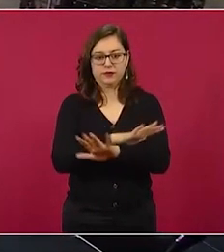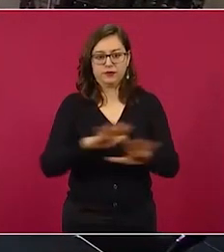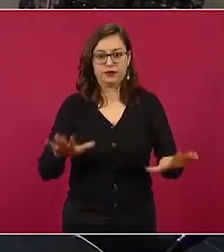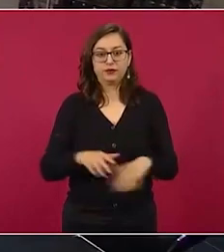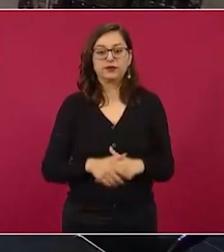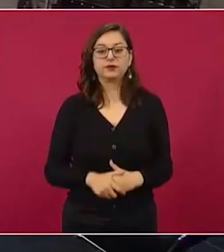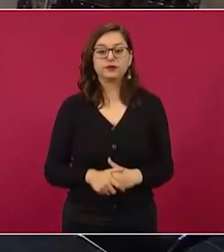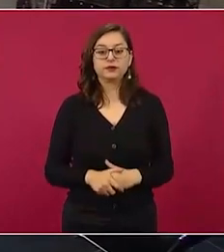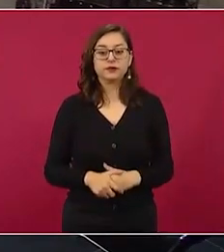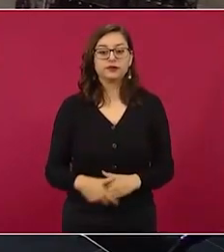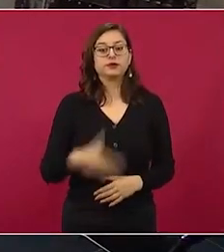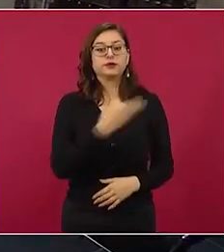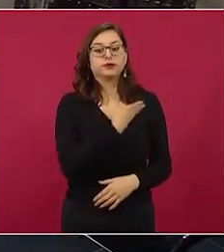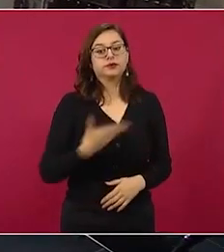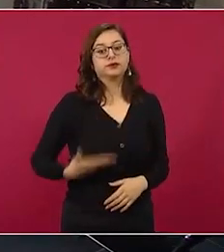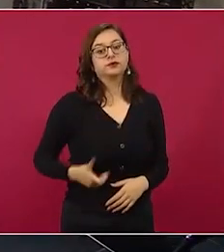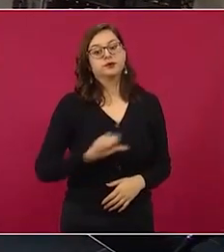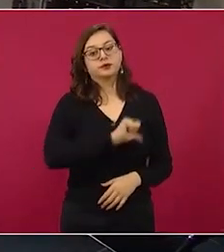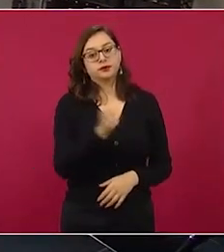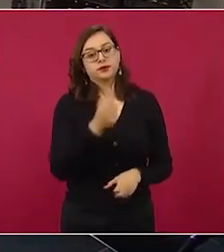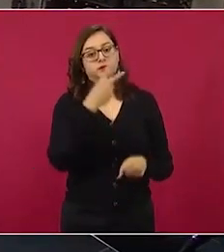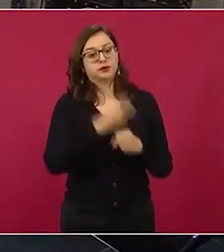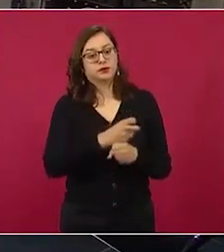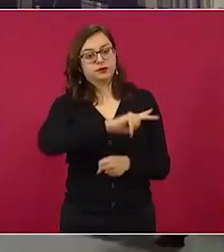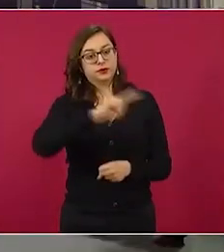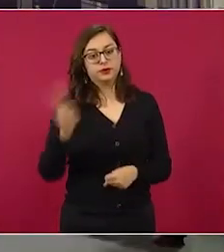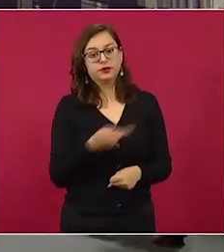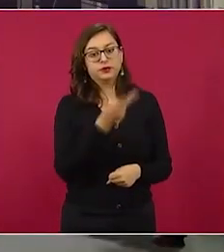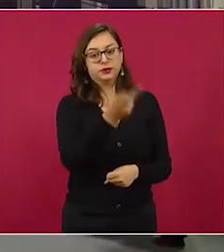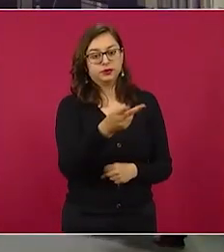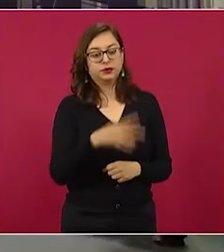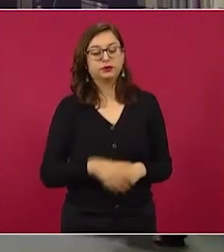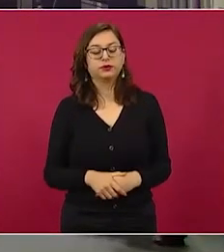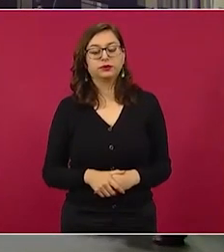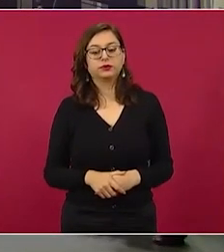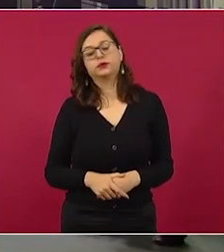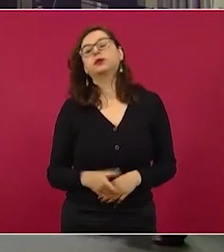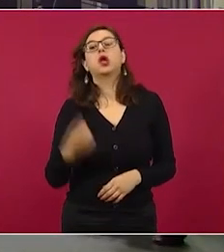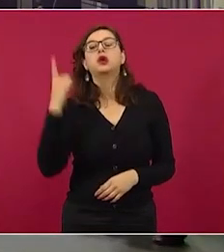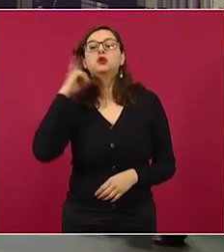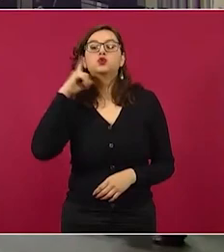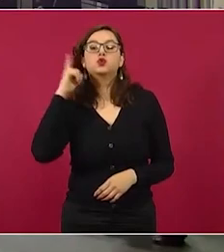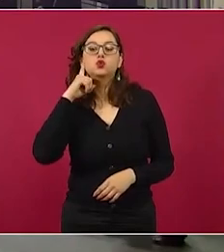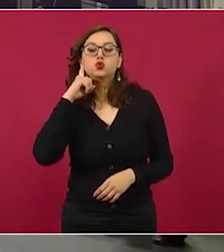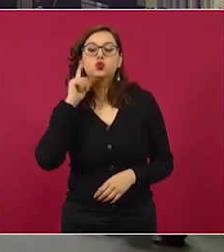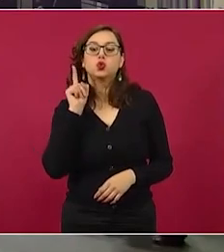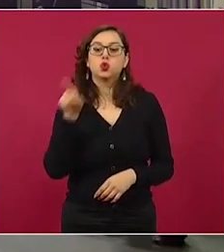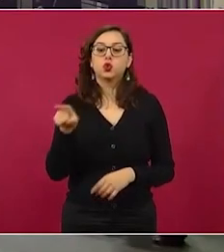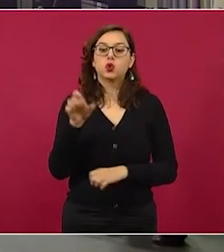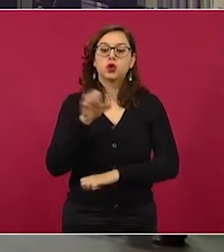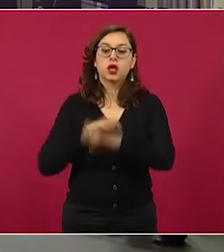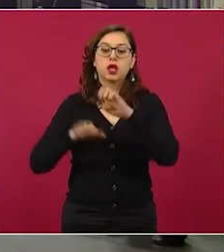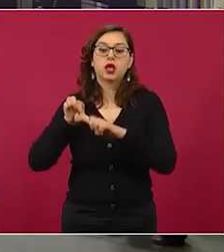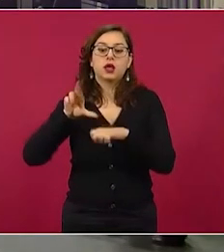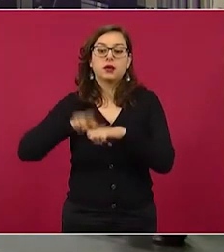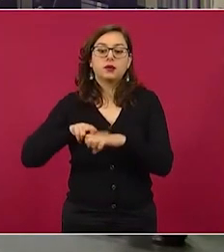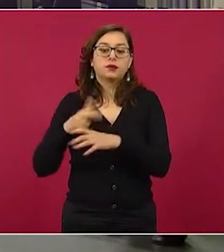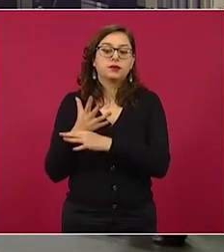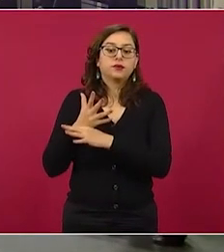Presidente, la otra pregunta. Hay un rumor del embajador de que Porfirio Muñoz